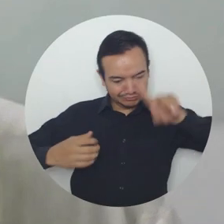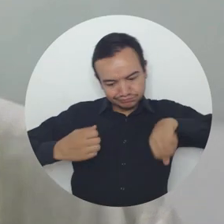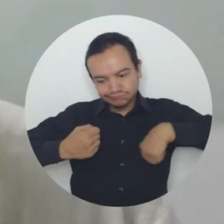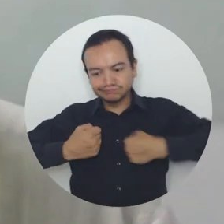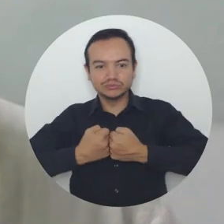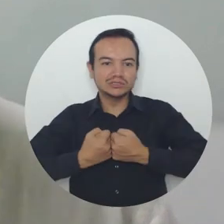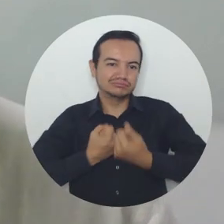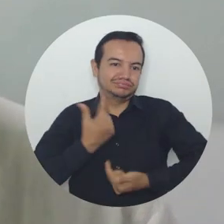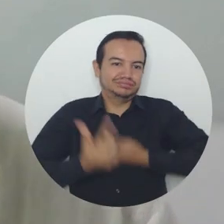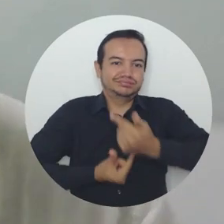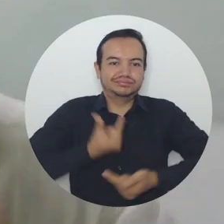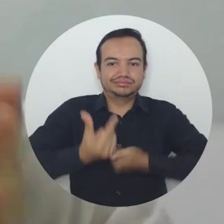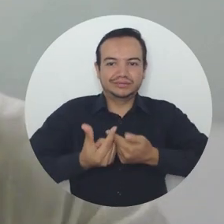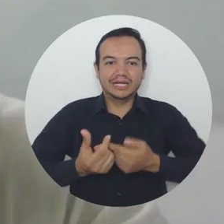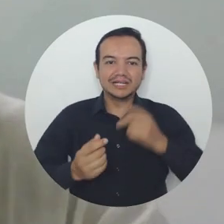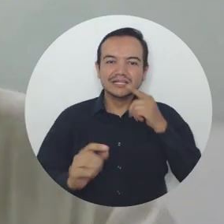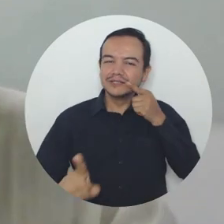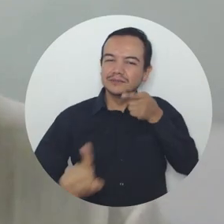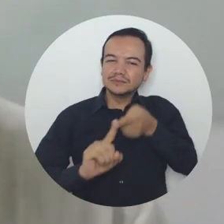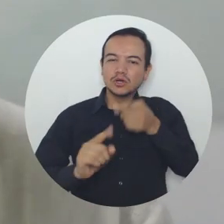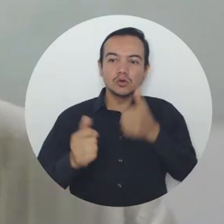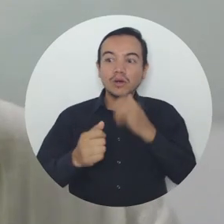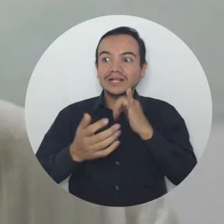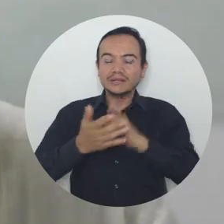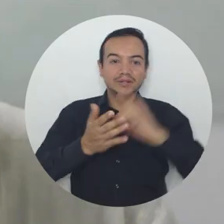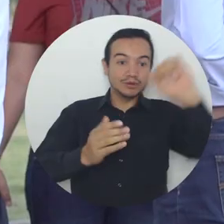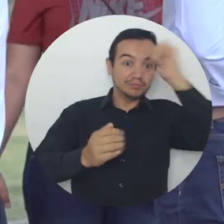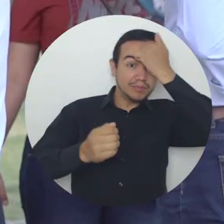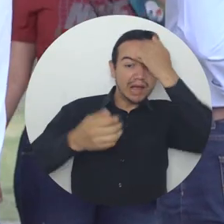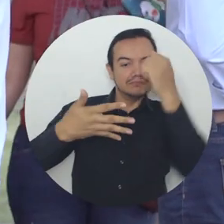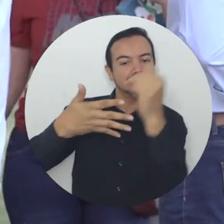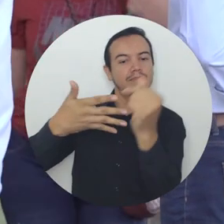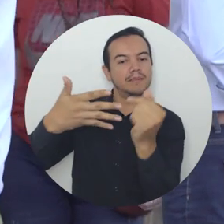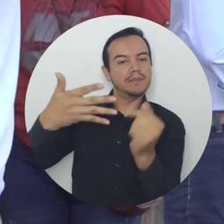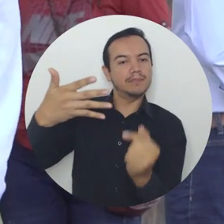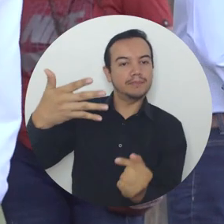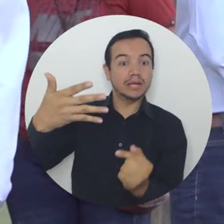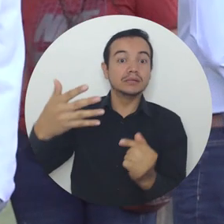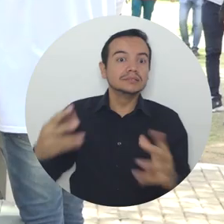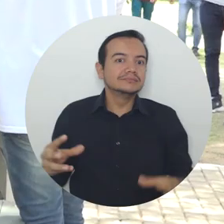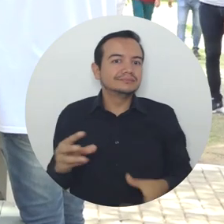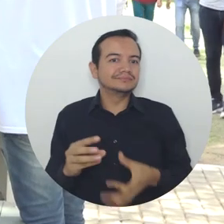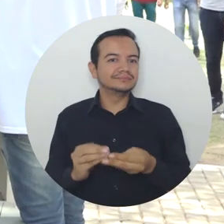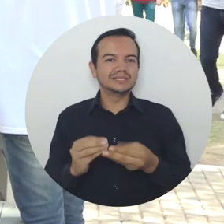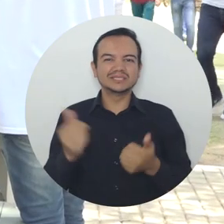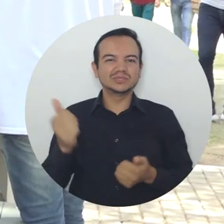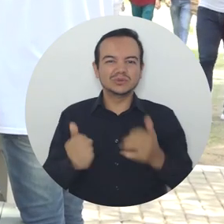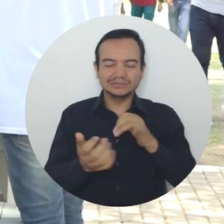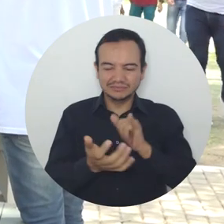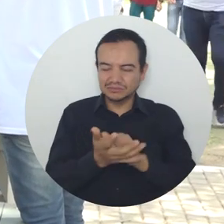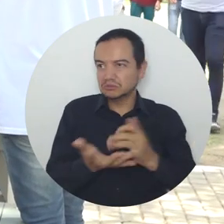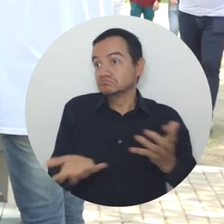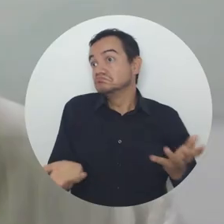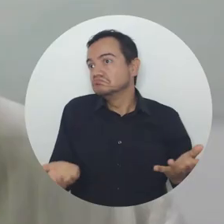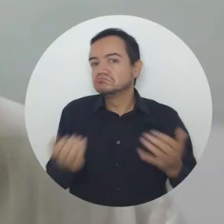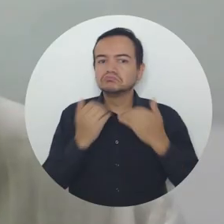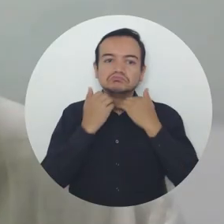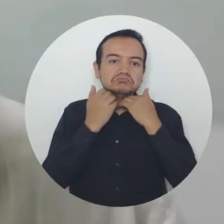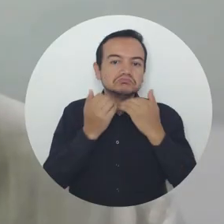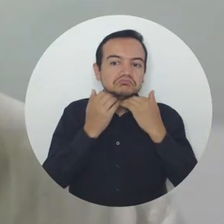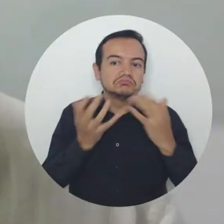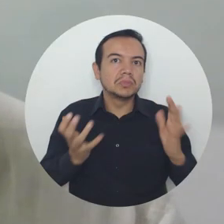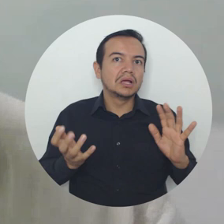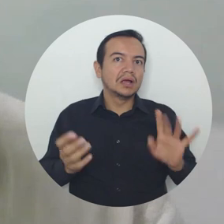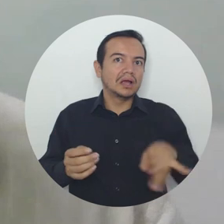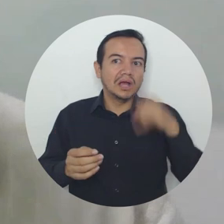manera mancomunada para avanzar no solamente en estos pilares que hoy se miden y se comparan, sino también en generar, por qué no